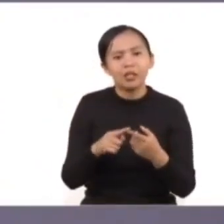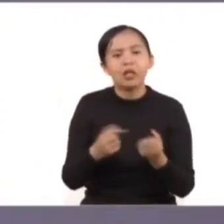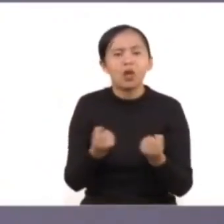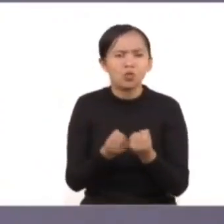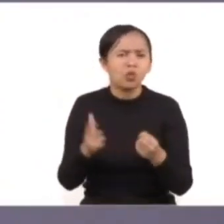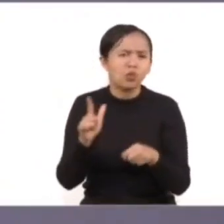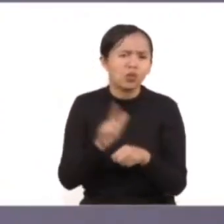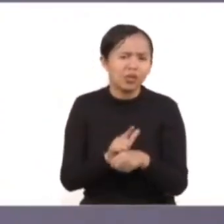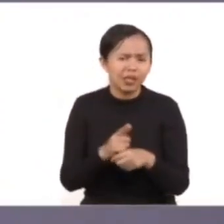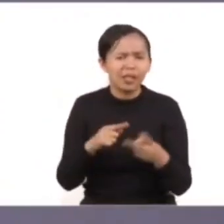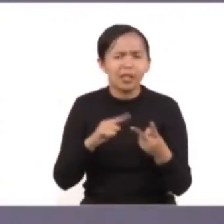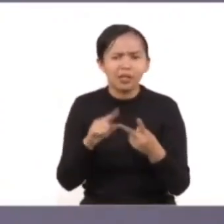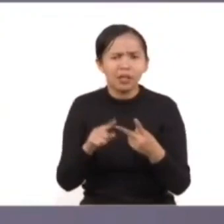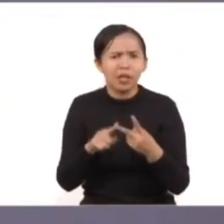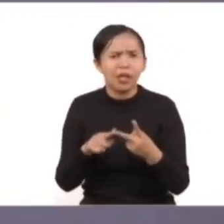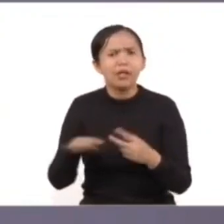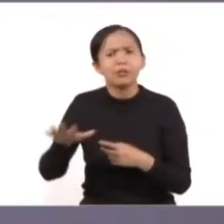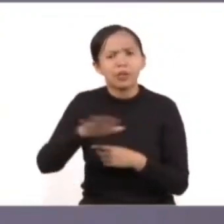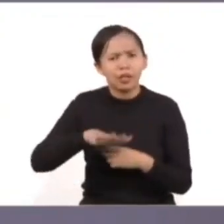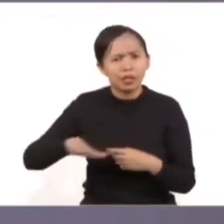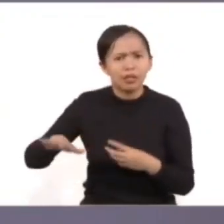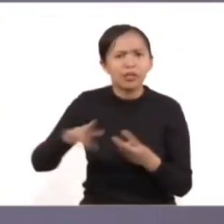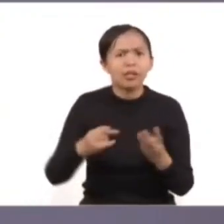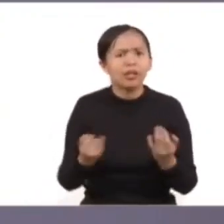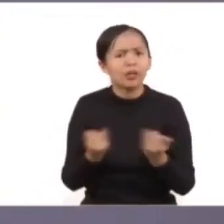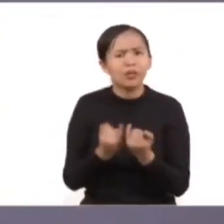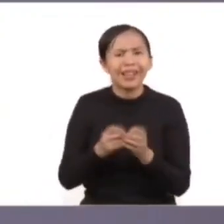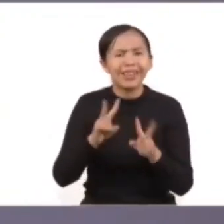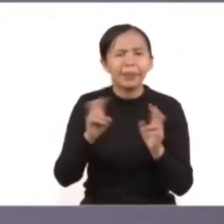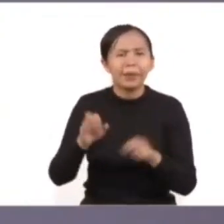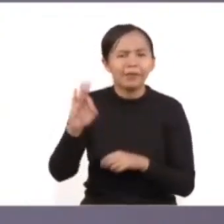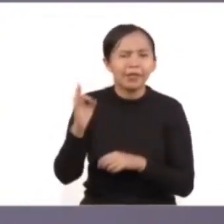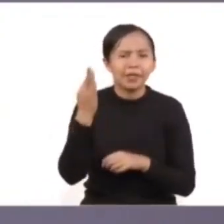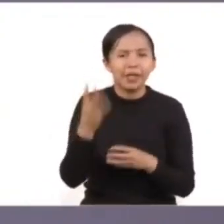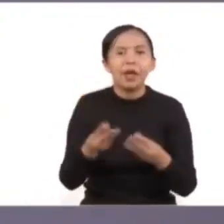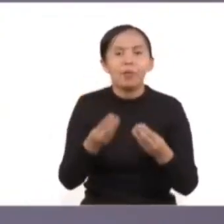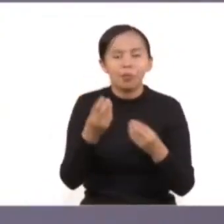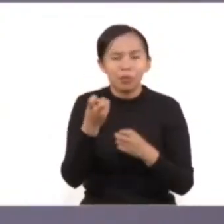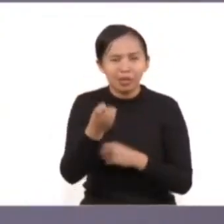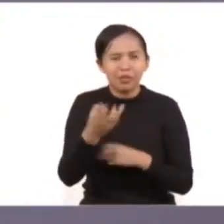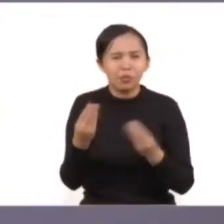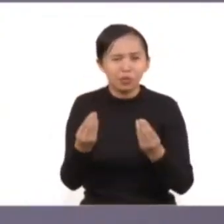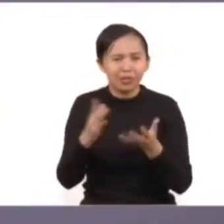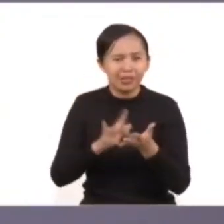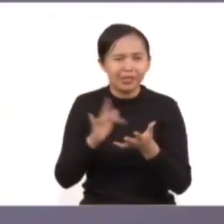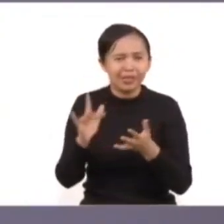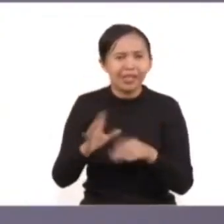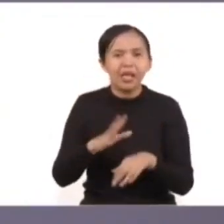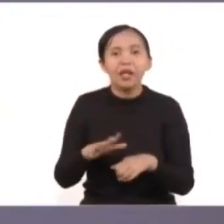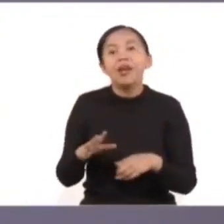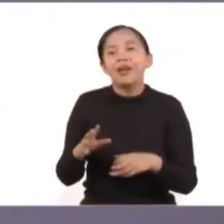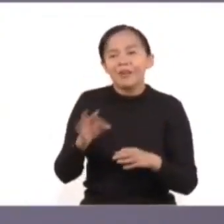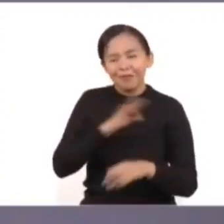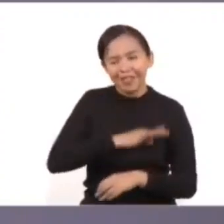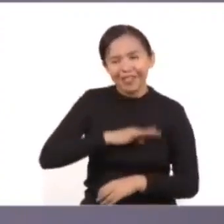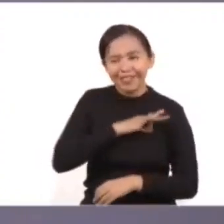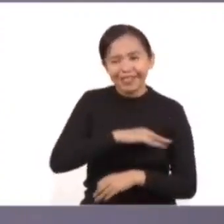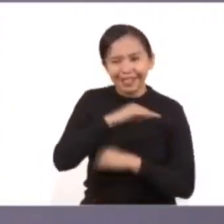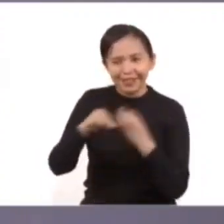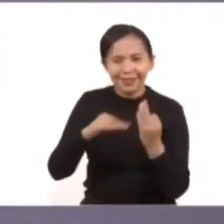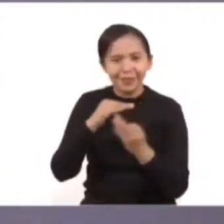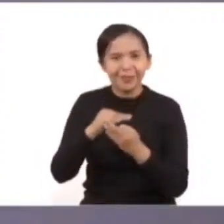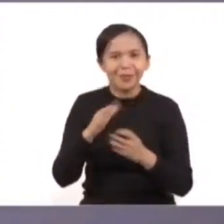civil, ante el poder local, ante el poder federal. Así que muchísimas gracias por permitirnos estar aquí y felicidades por su trabajo.